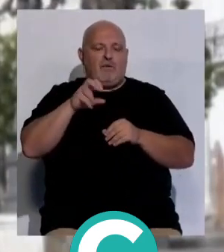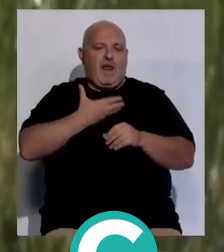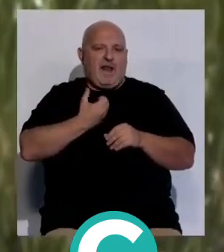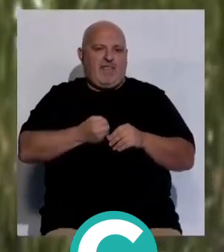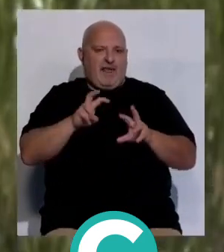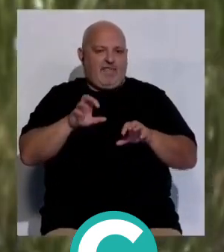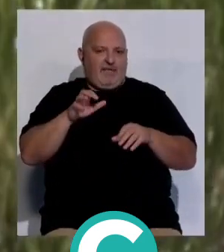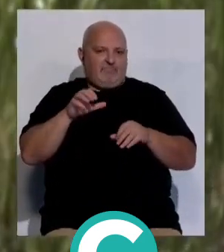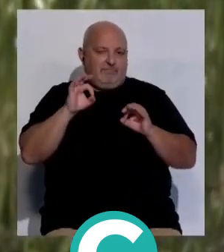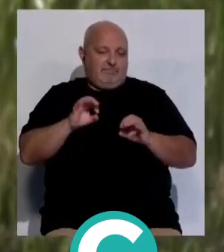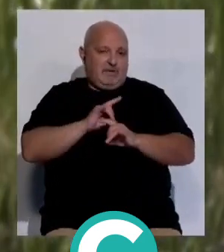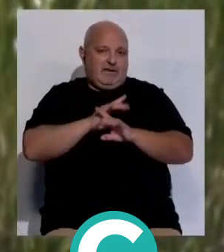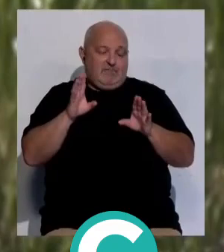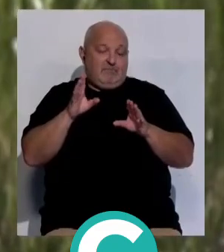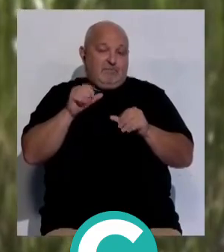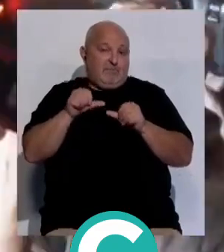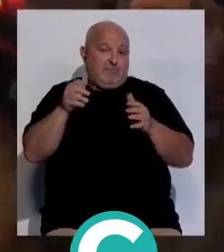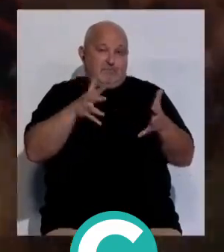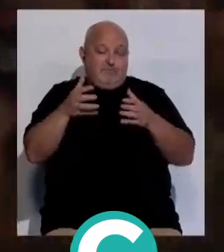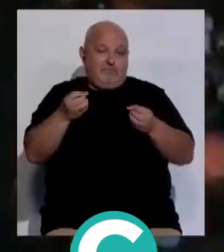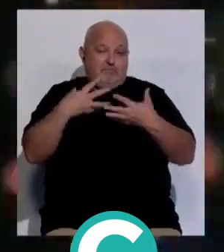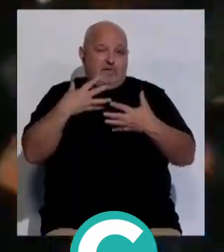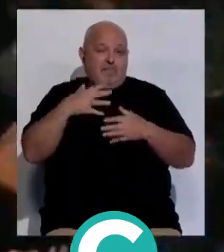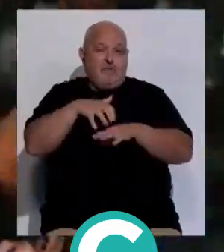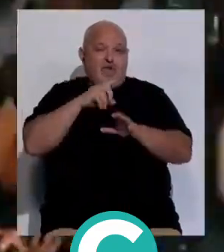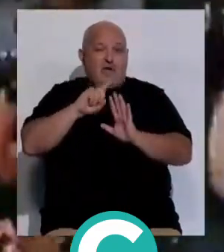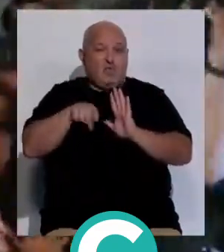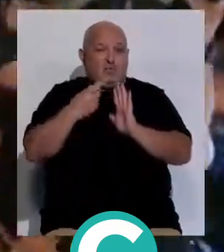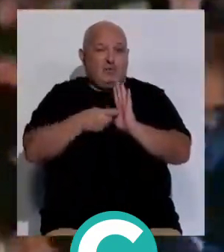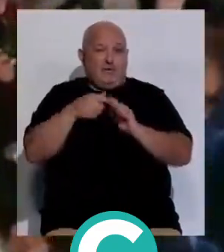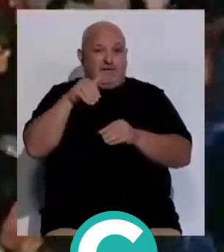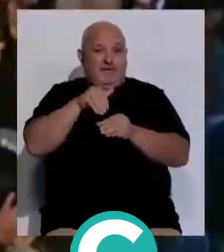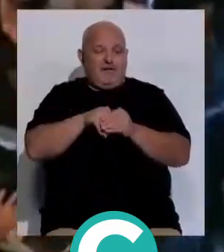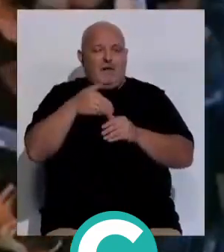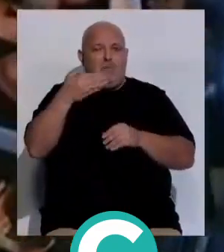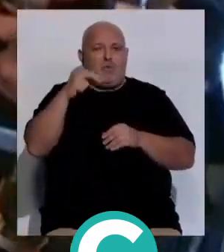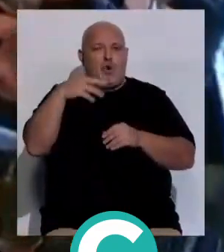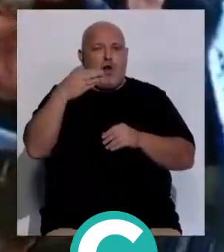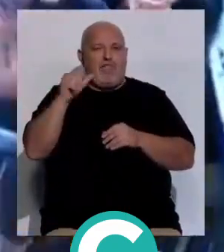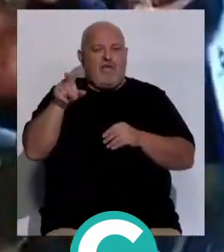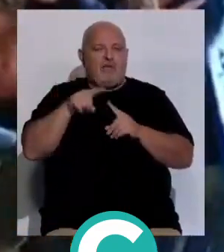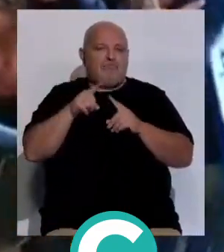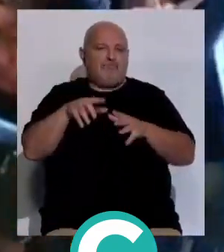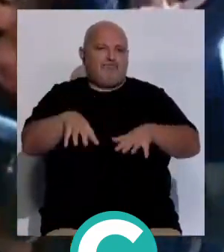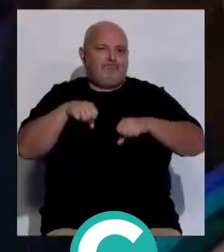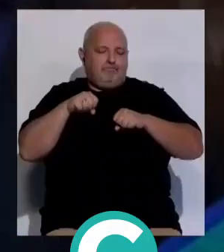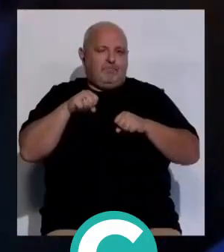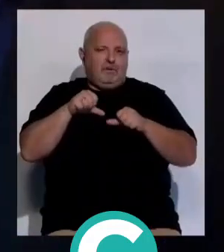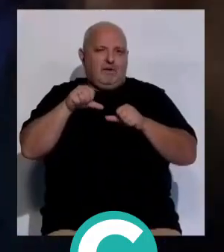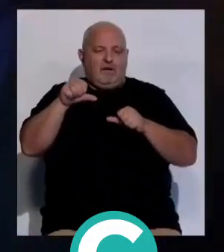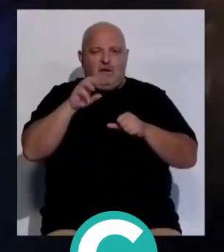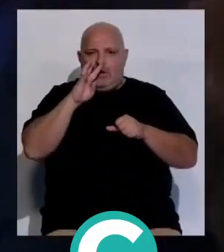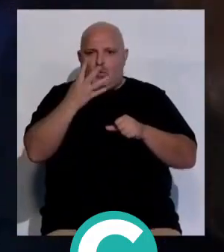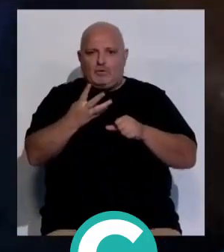alcalde. Previsiblemente, y determinado por la mayoría absoluta alcanzada en los comicios, Bruno García será el regidor de la ciudad a los